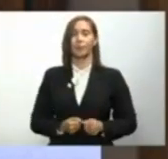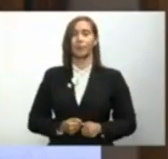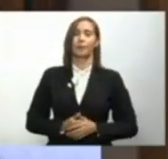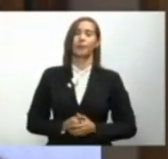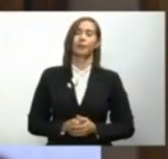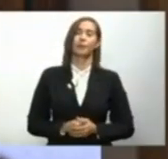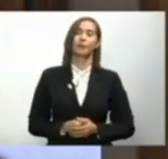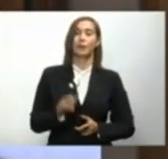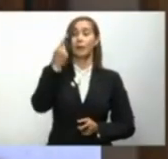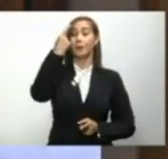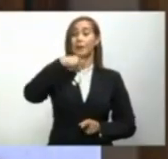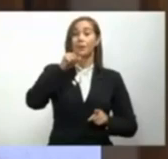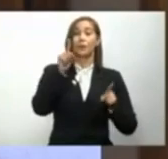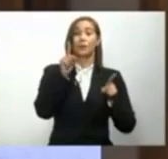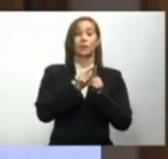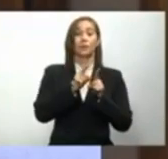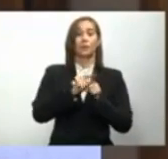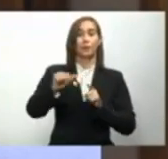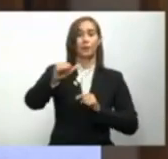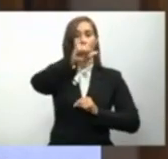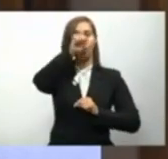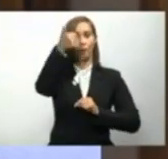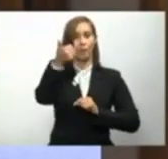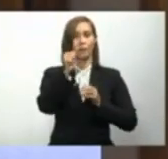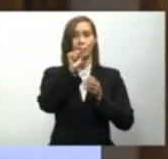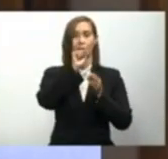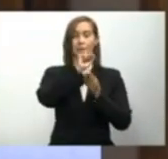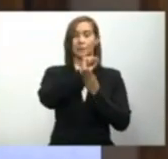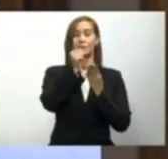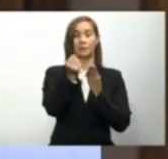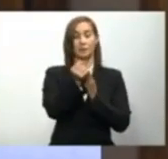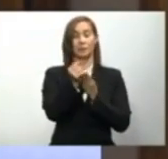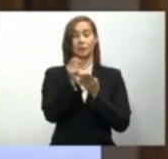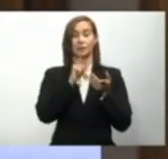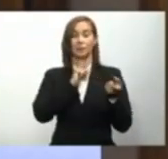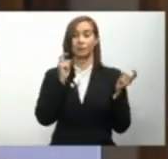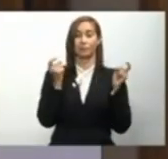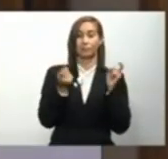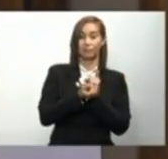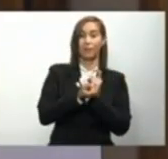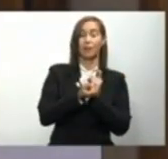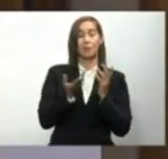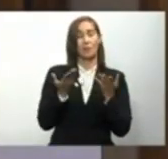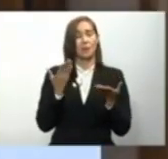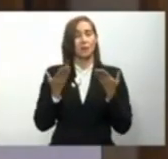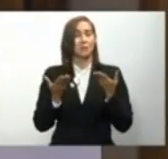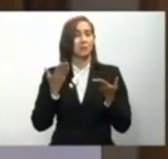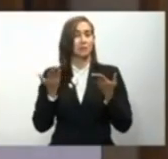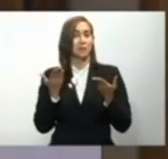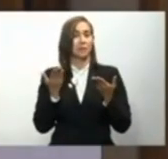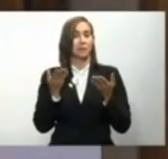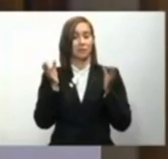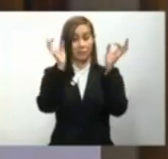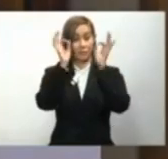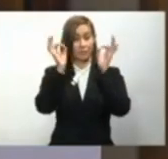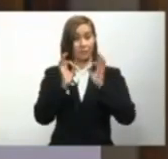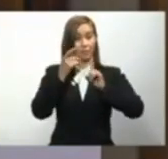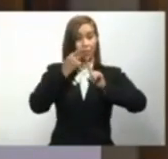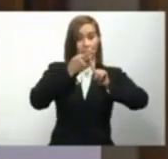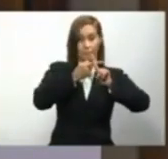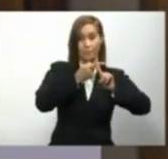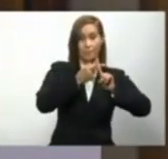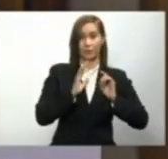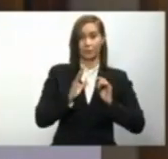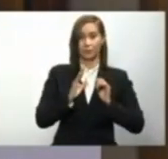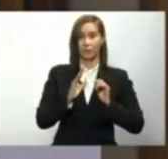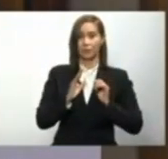Pero también otras circunstancias han cambiado de manera positiva. El principal partido de